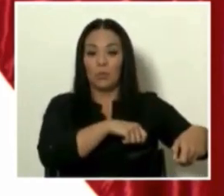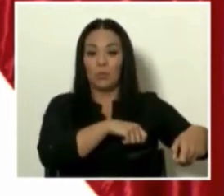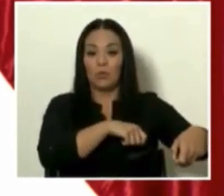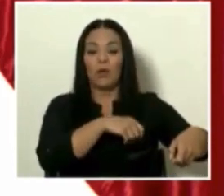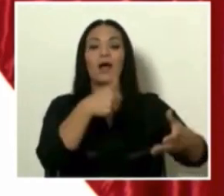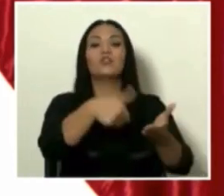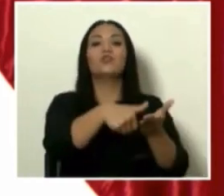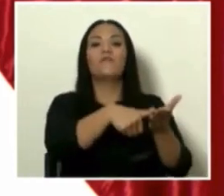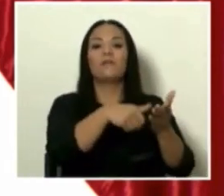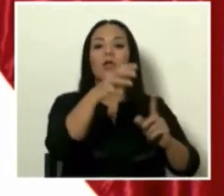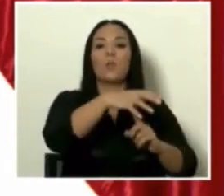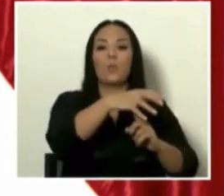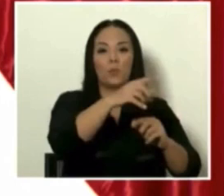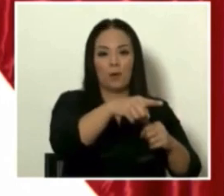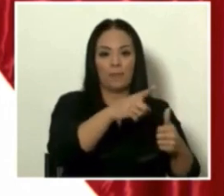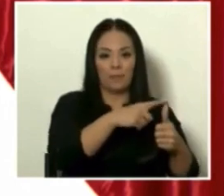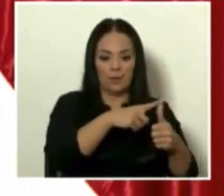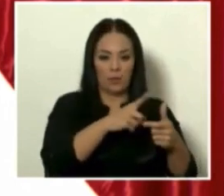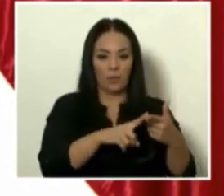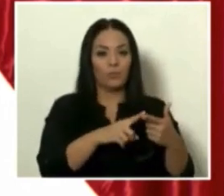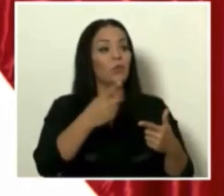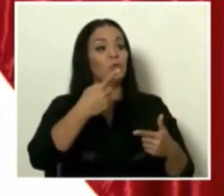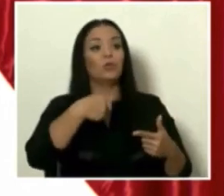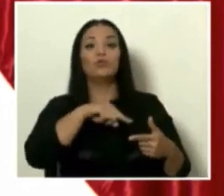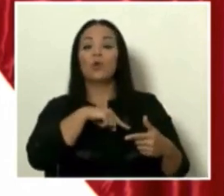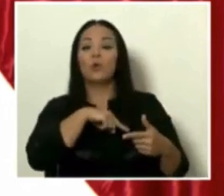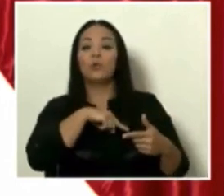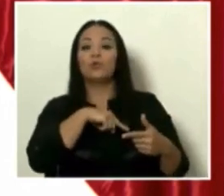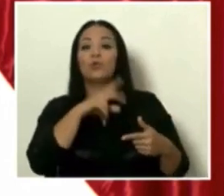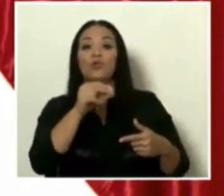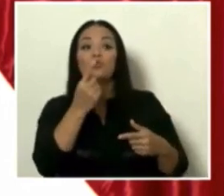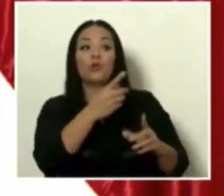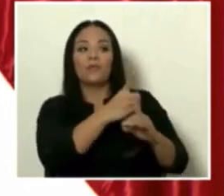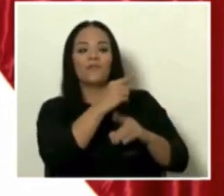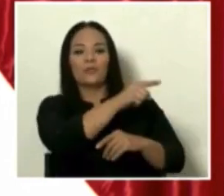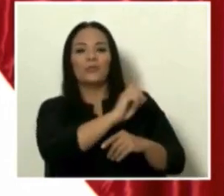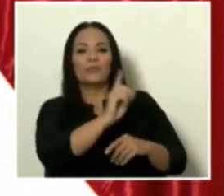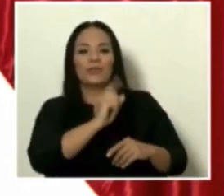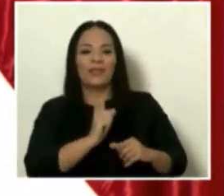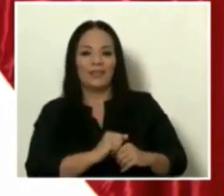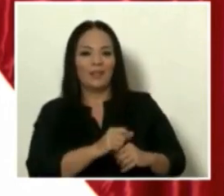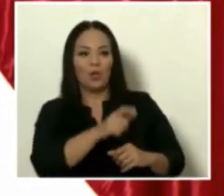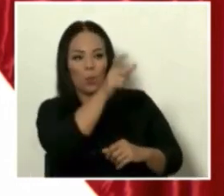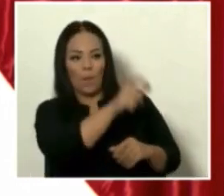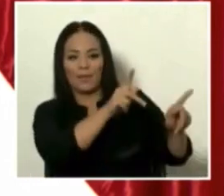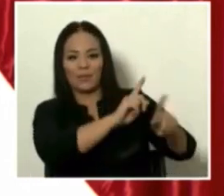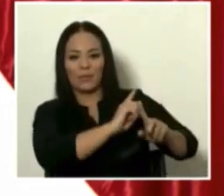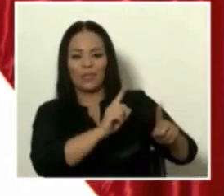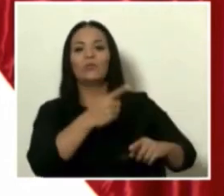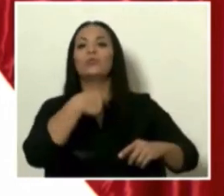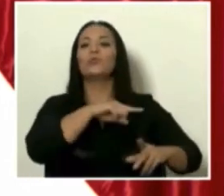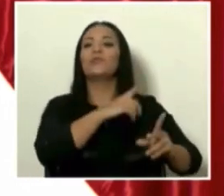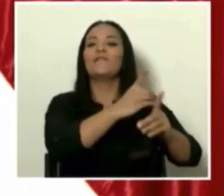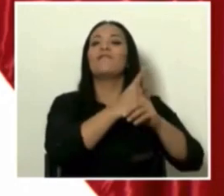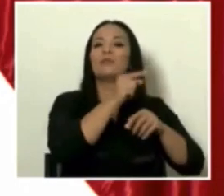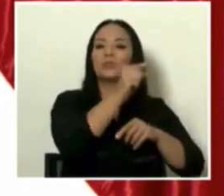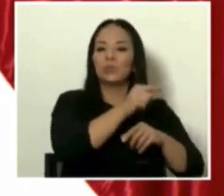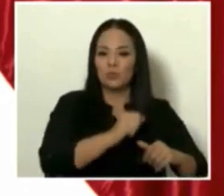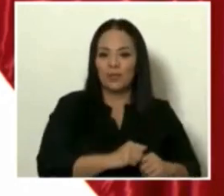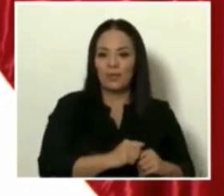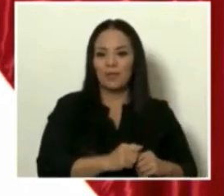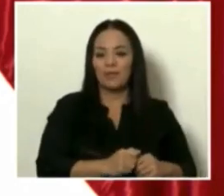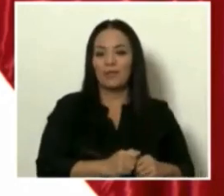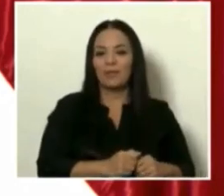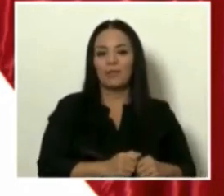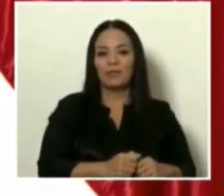popular. Nosotros no lo defendemos a usted como persona, lo defendemos porque